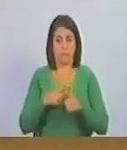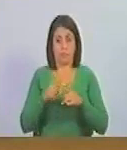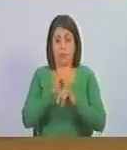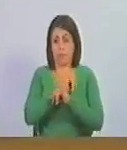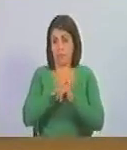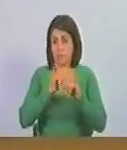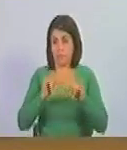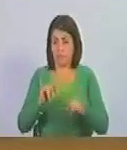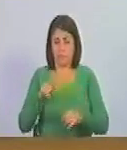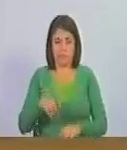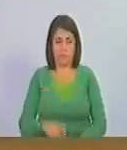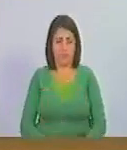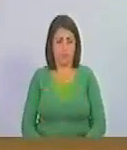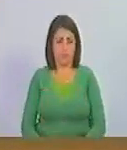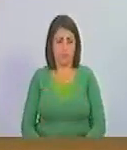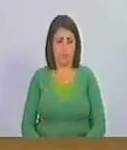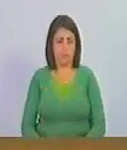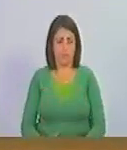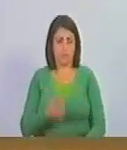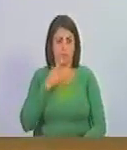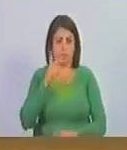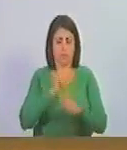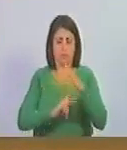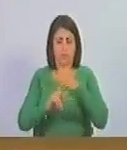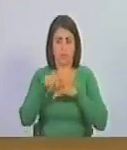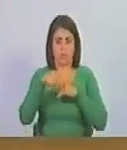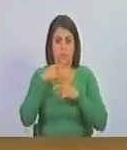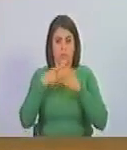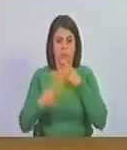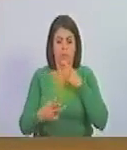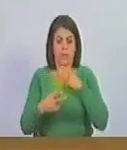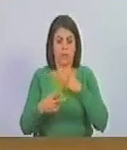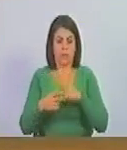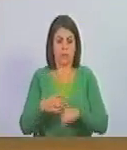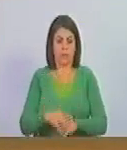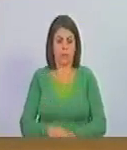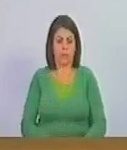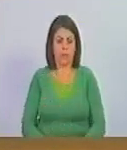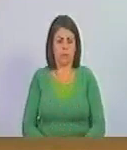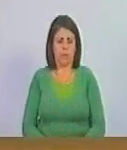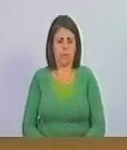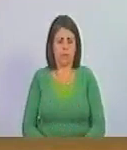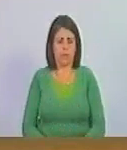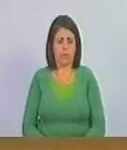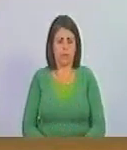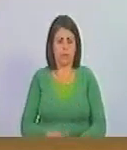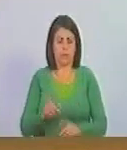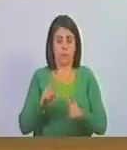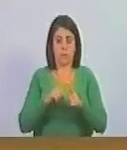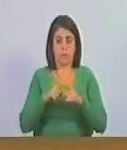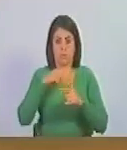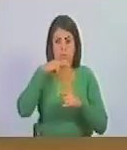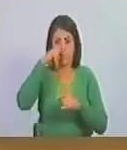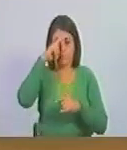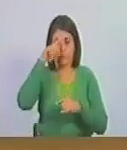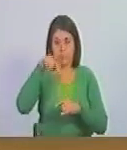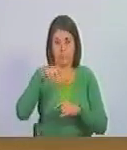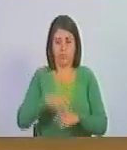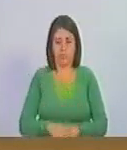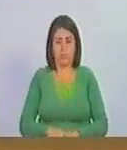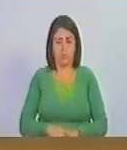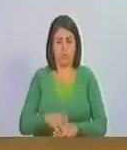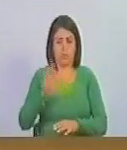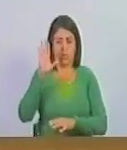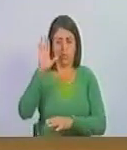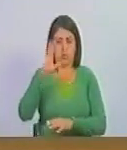Para culminar, profético, juro ante usted, juro ante el Dios de mis padres, juro por